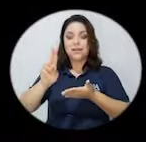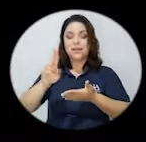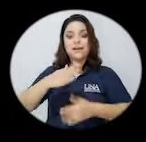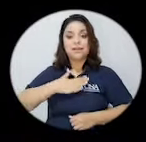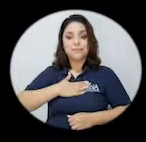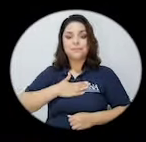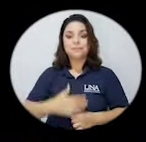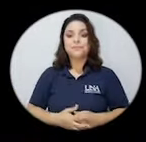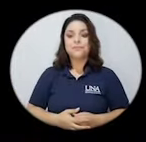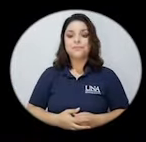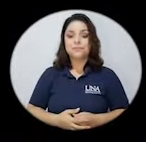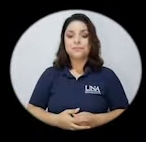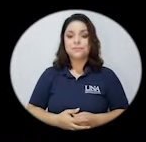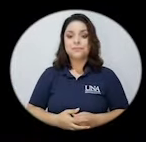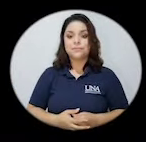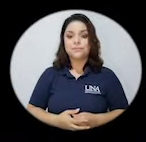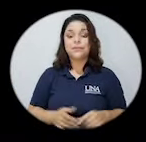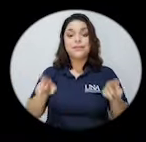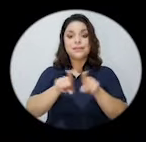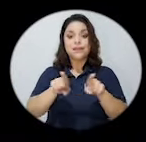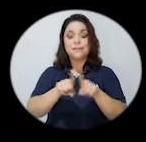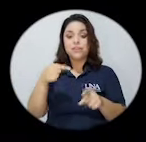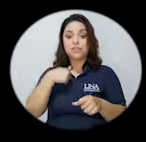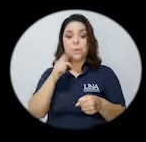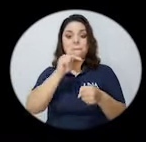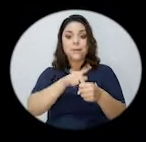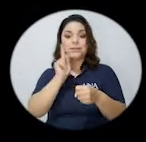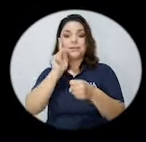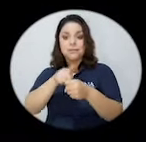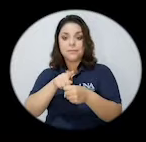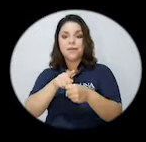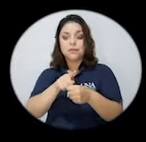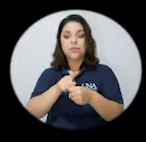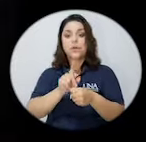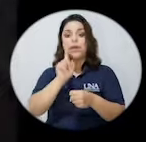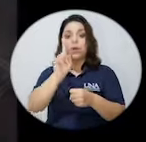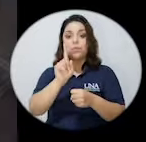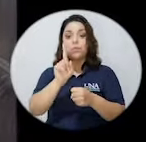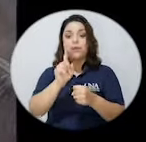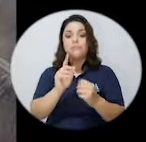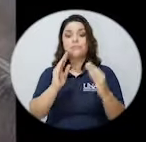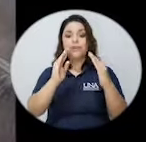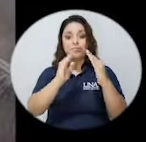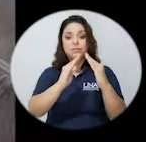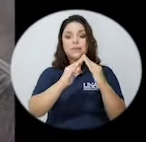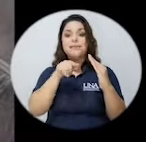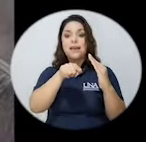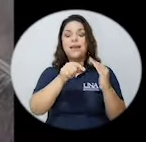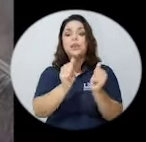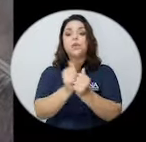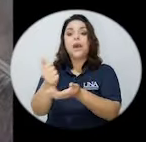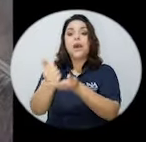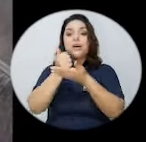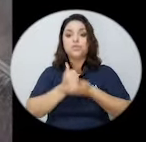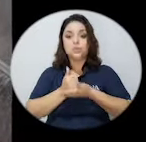lo que también he estado participando es en una residencia en la que pude con ayuda